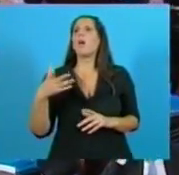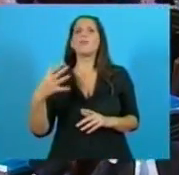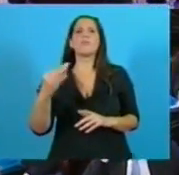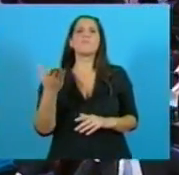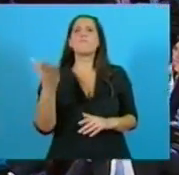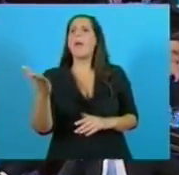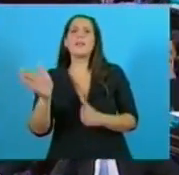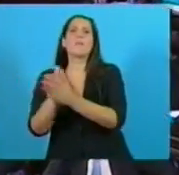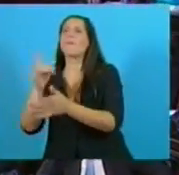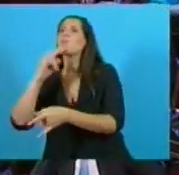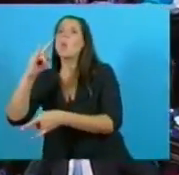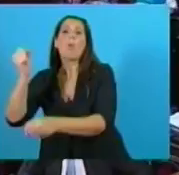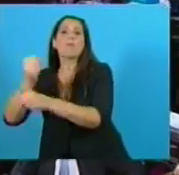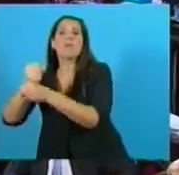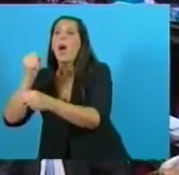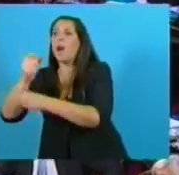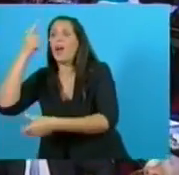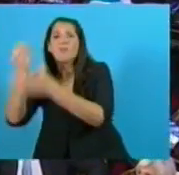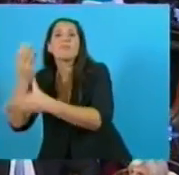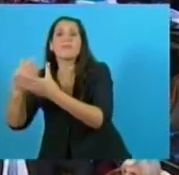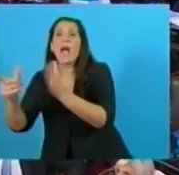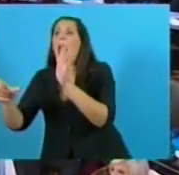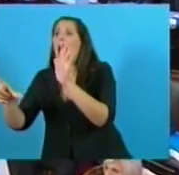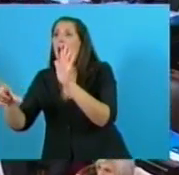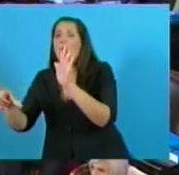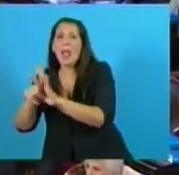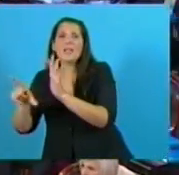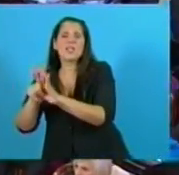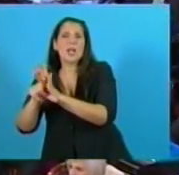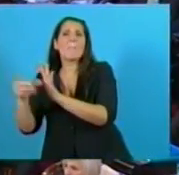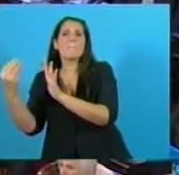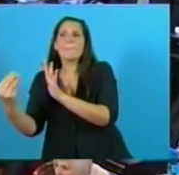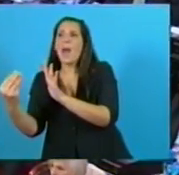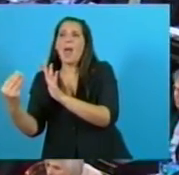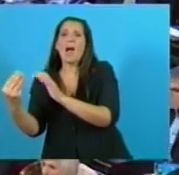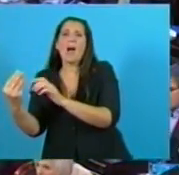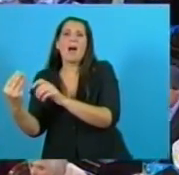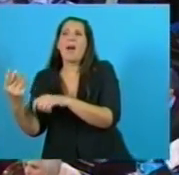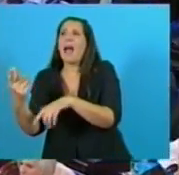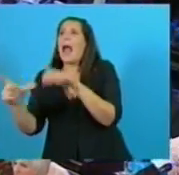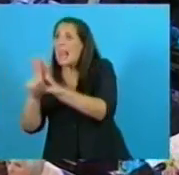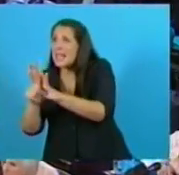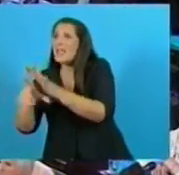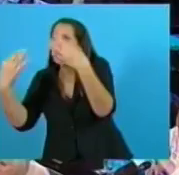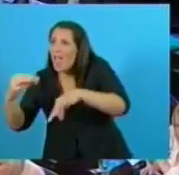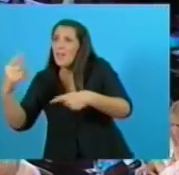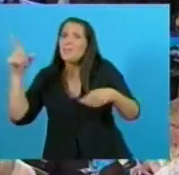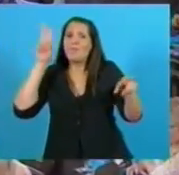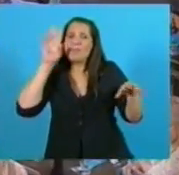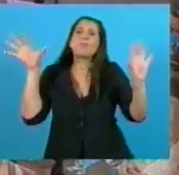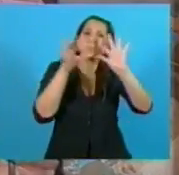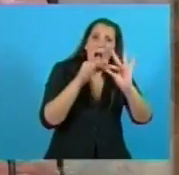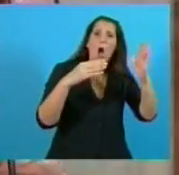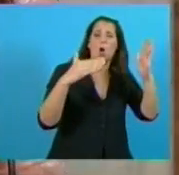delivery para impedir que se gobierne e impedir aplicar leyes que son constitucionales, como la Ley de Medios, que